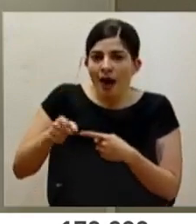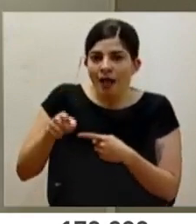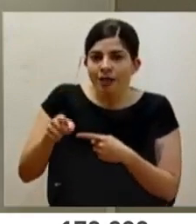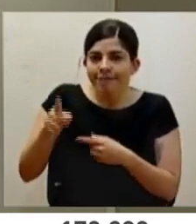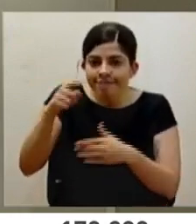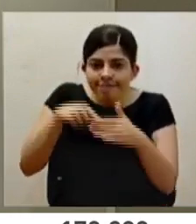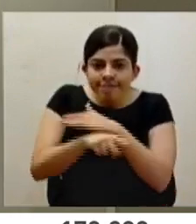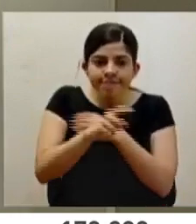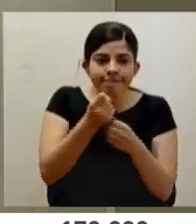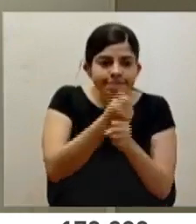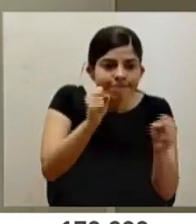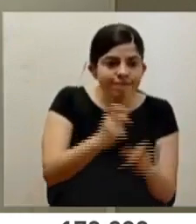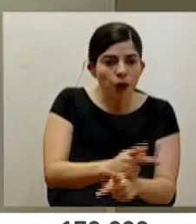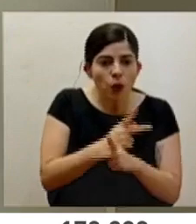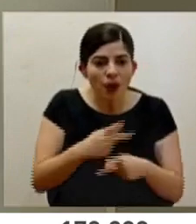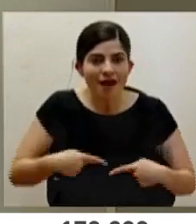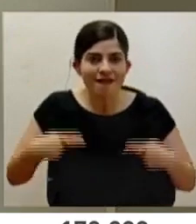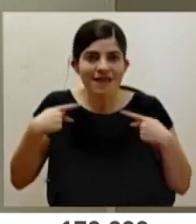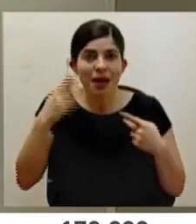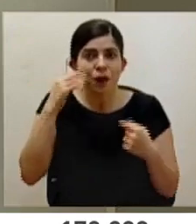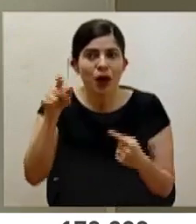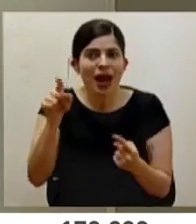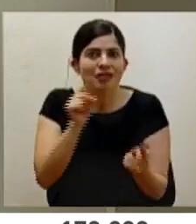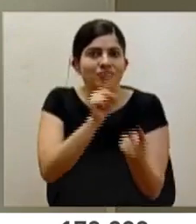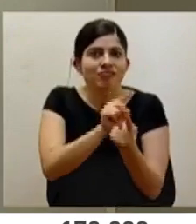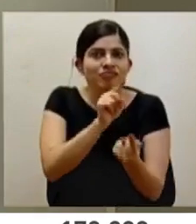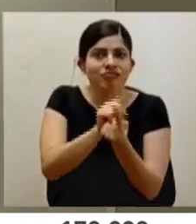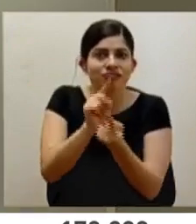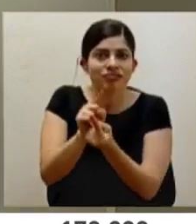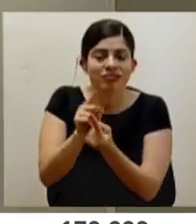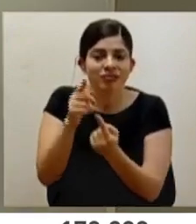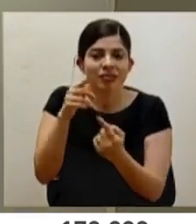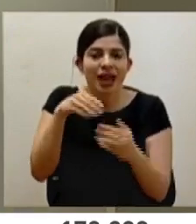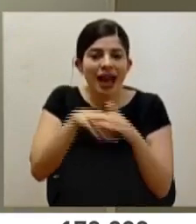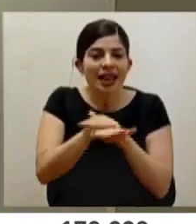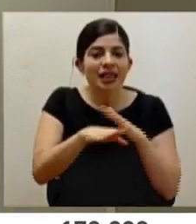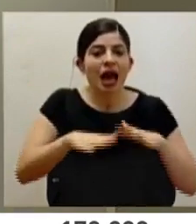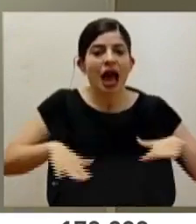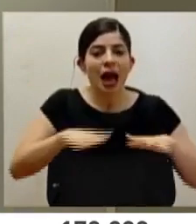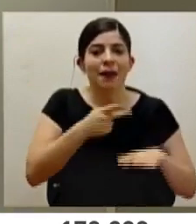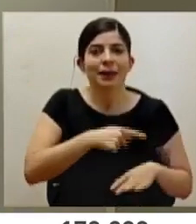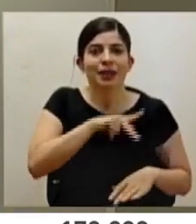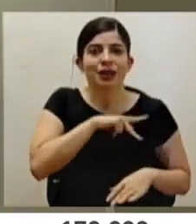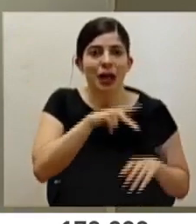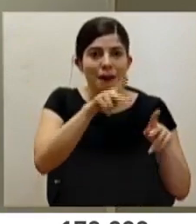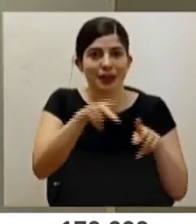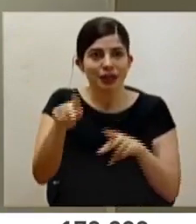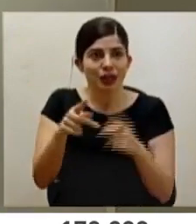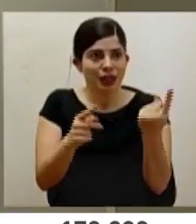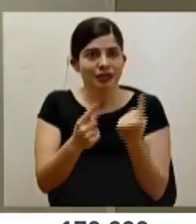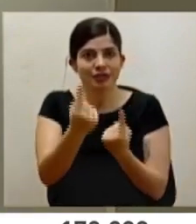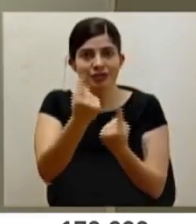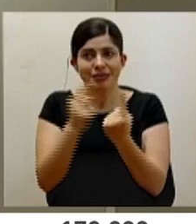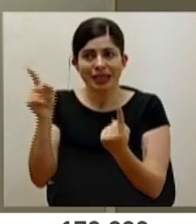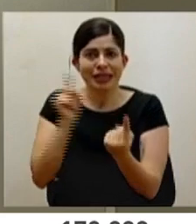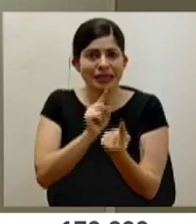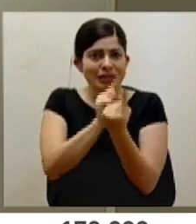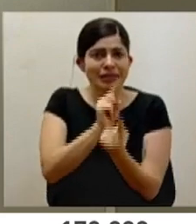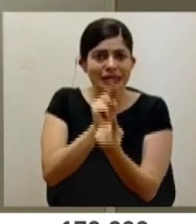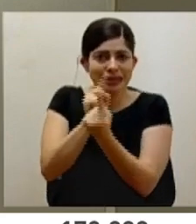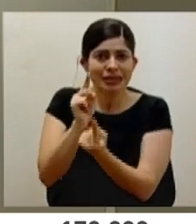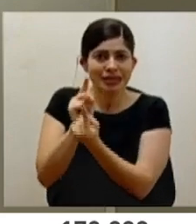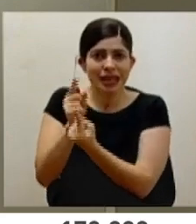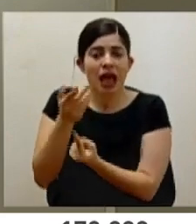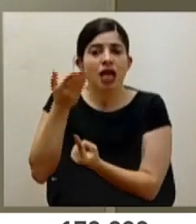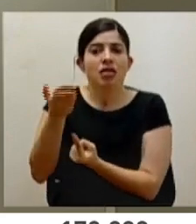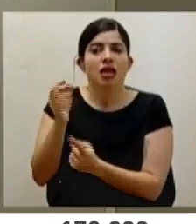salvar, para proteger la vida, en contacto directo, invadiendo el espacio personal de las personas que llegan, y eso justamente lo pone en una